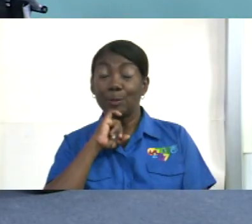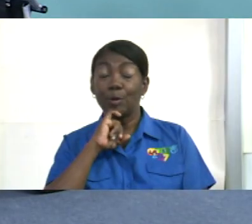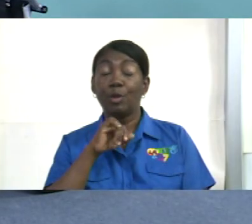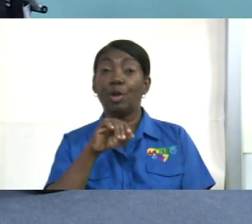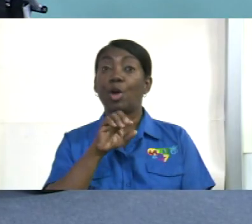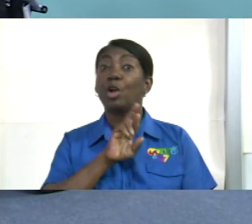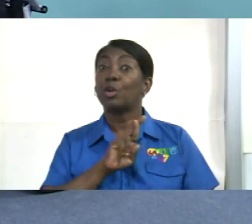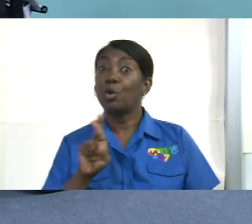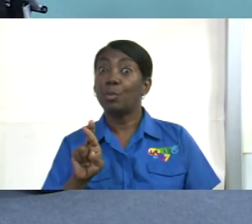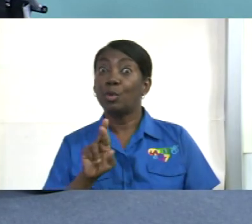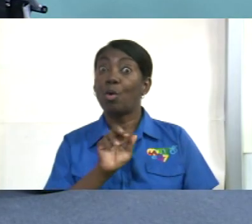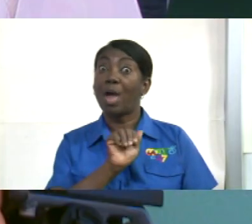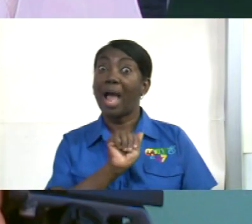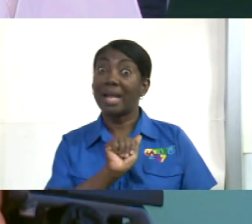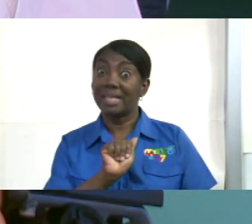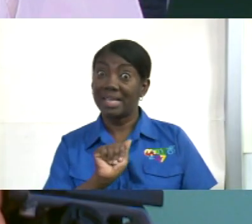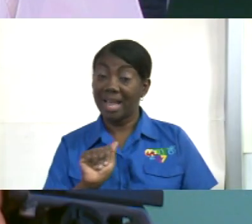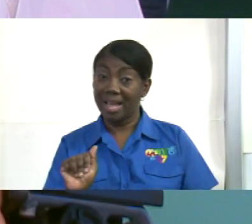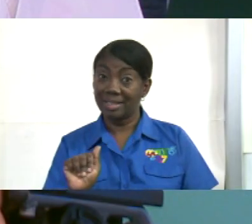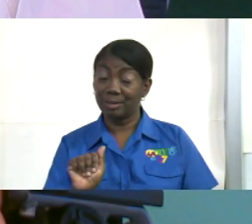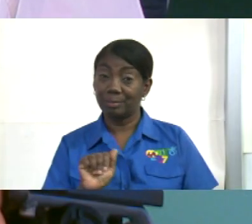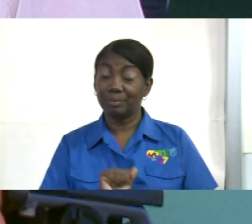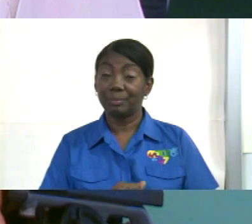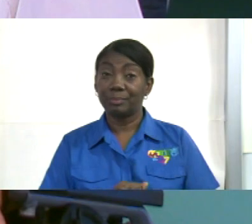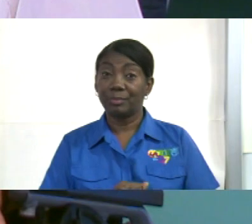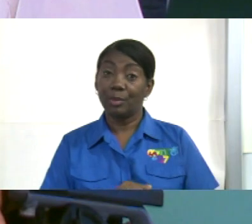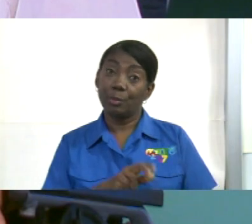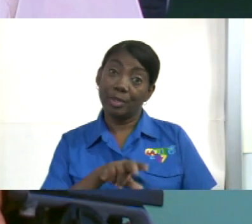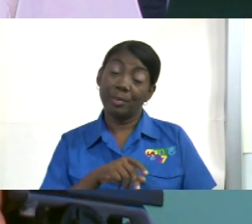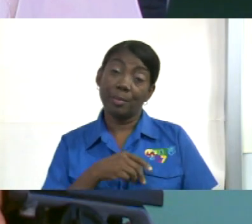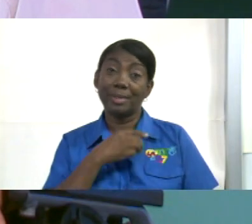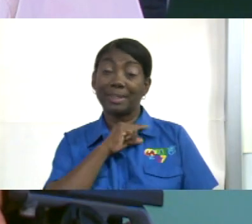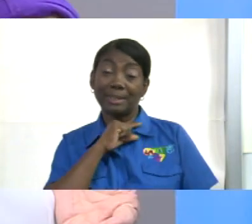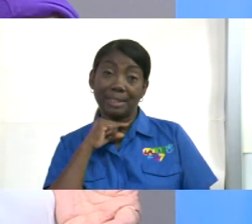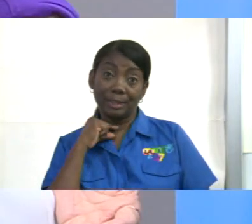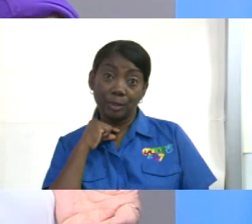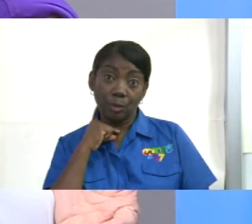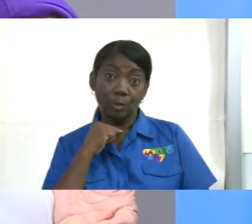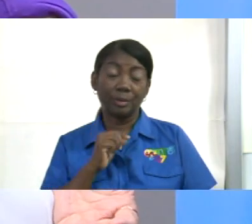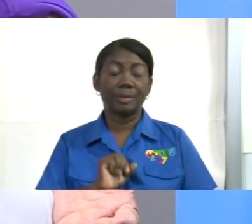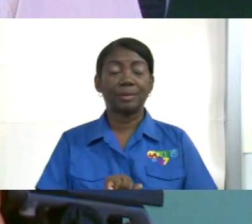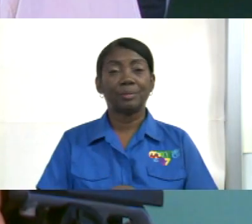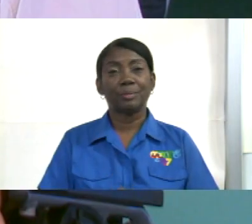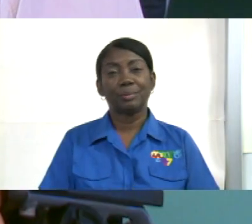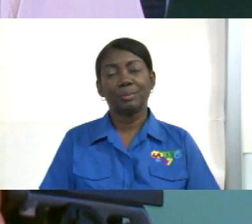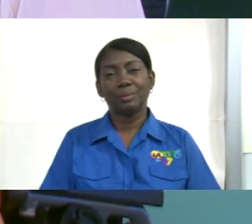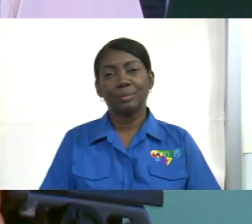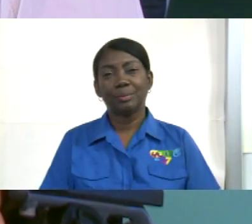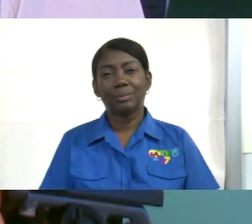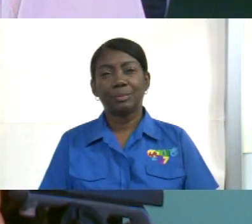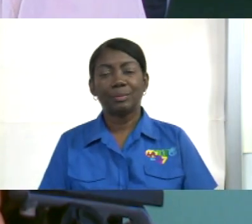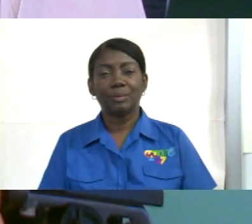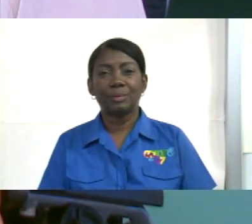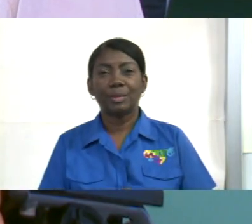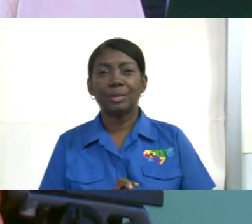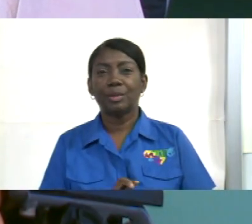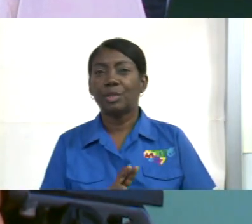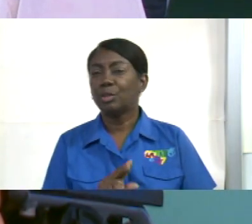que le vamos a llamar Monseñor o Padre, porque uno tiene una confusión así. No hay problema, no hay